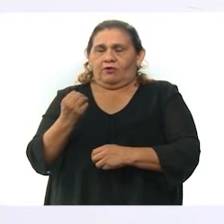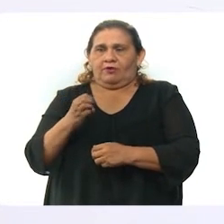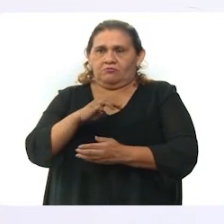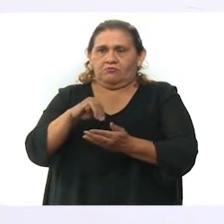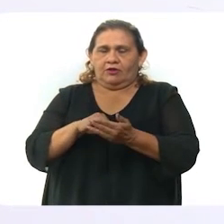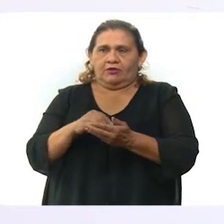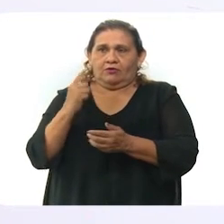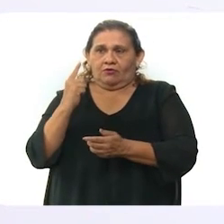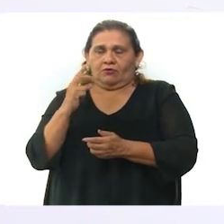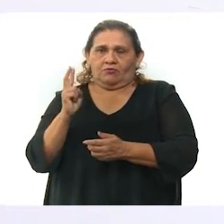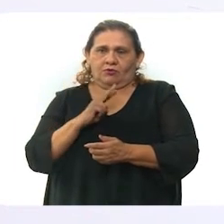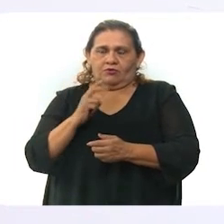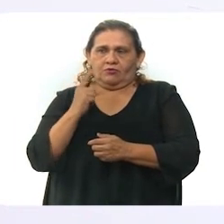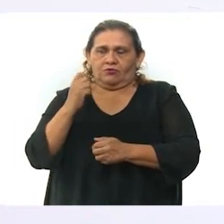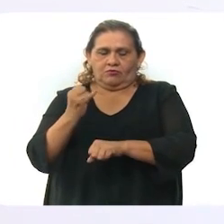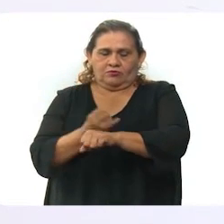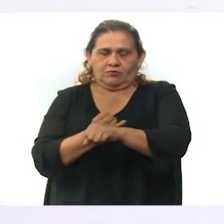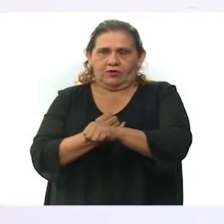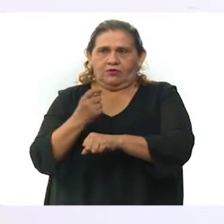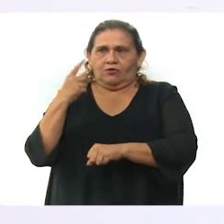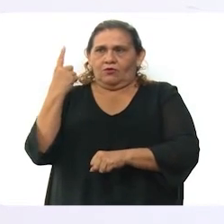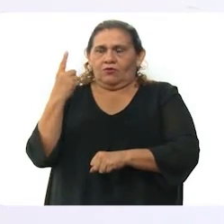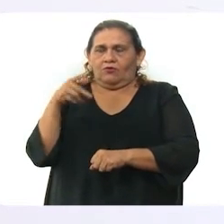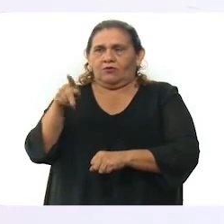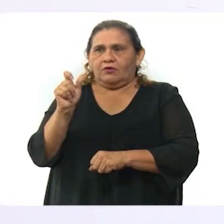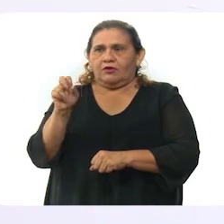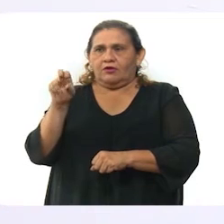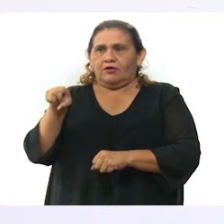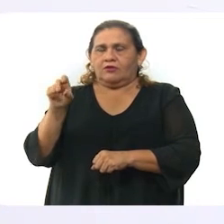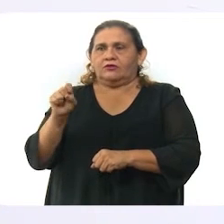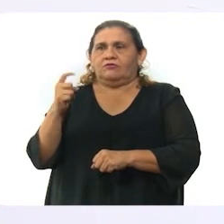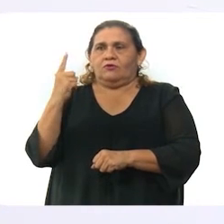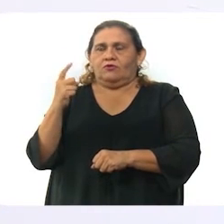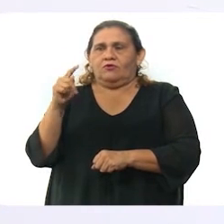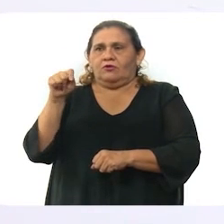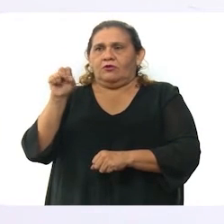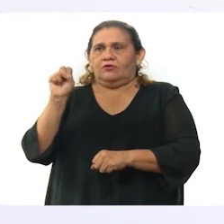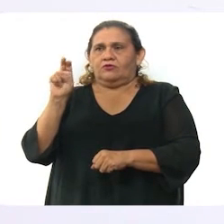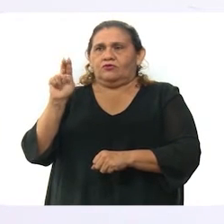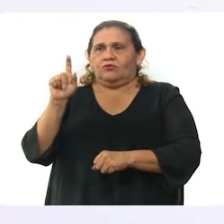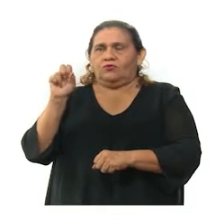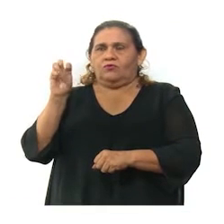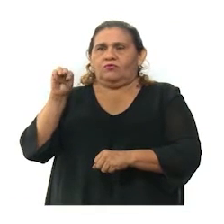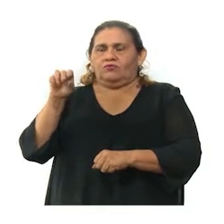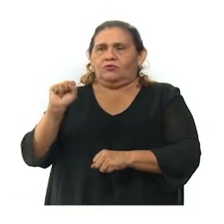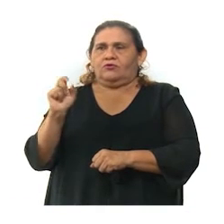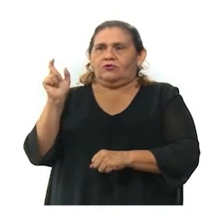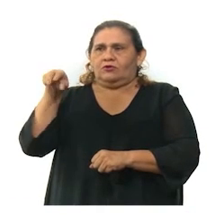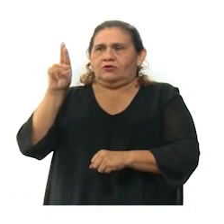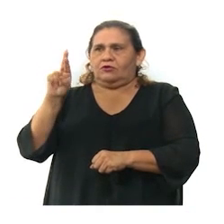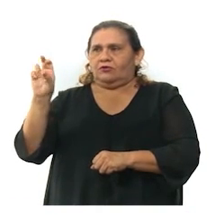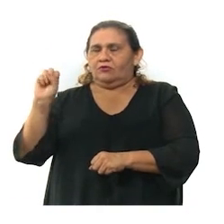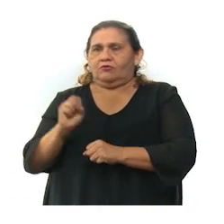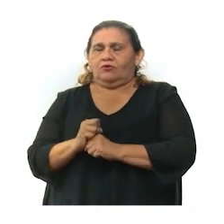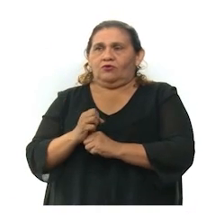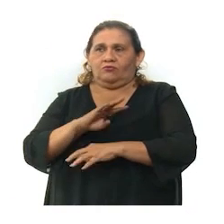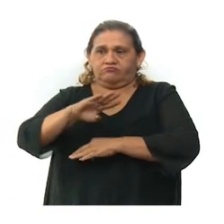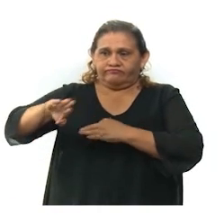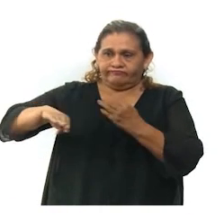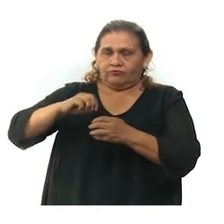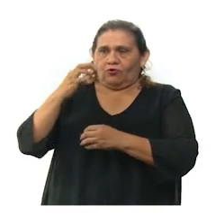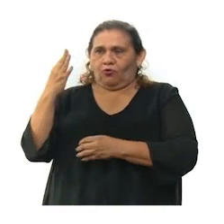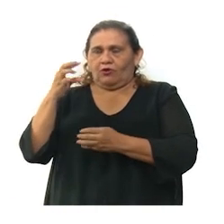Valladolid, una en Izamal, una en Jocabá, una en Canacín y una en Tulum, Quintana Roo. En total, son 4